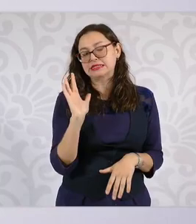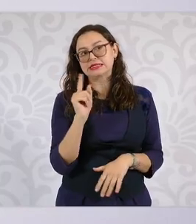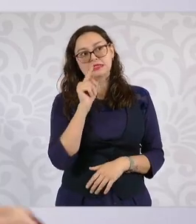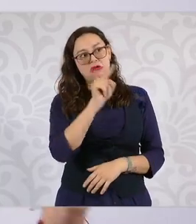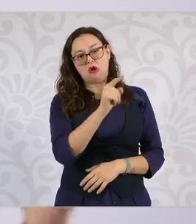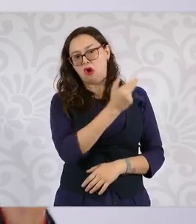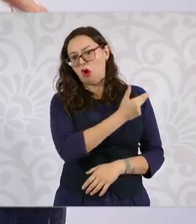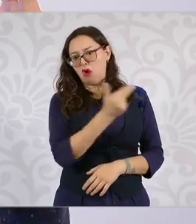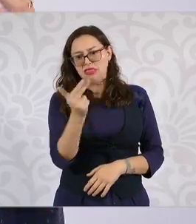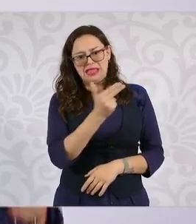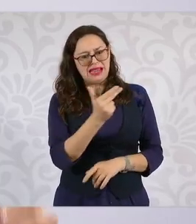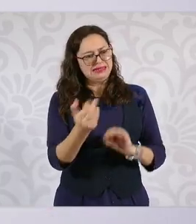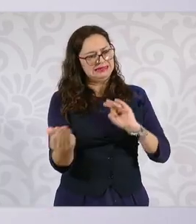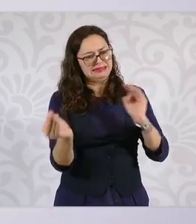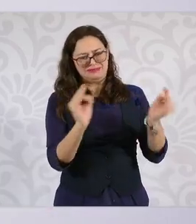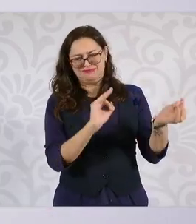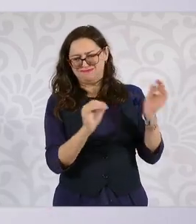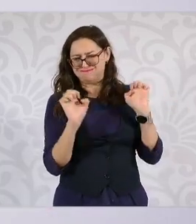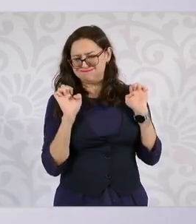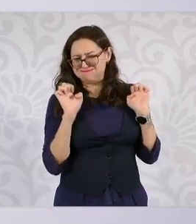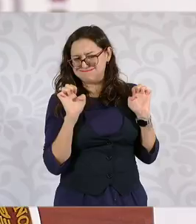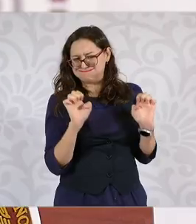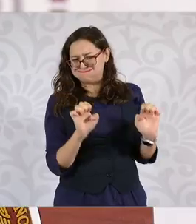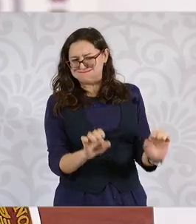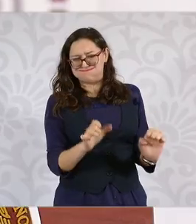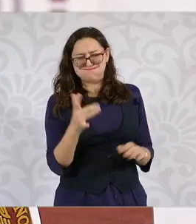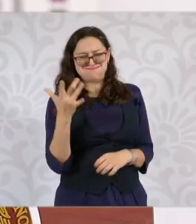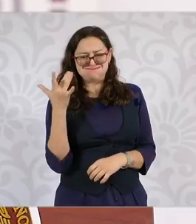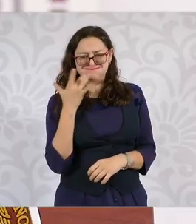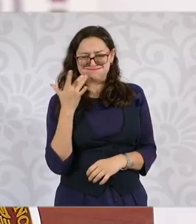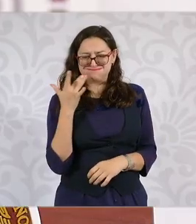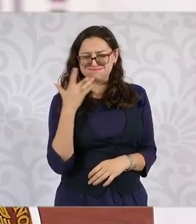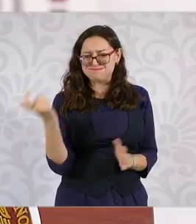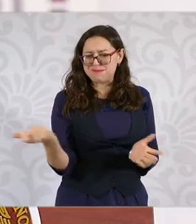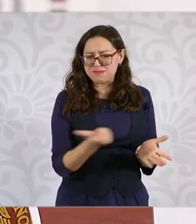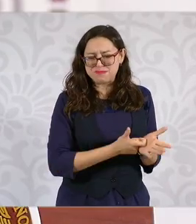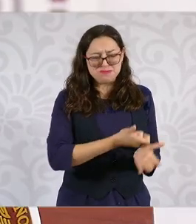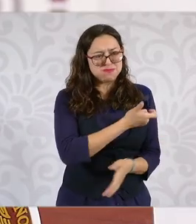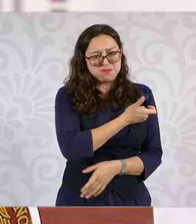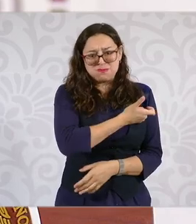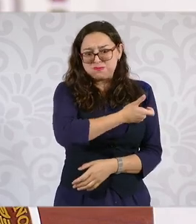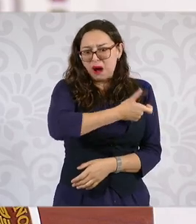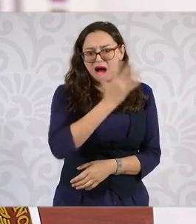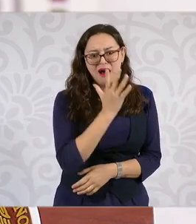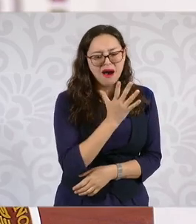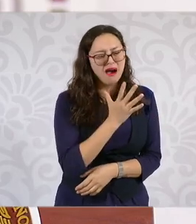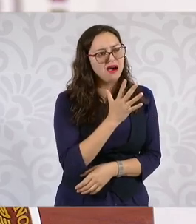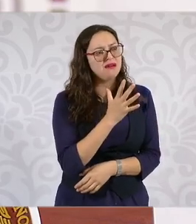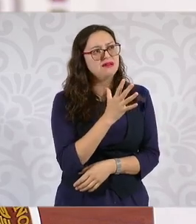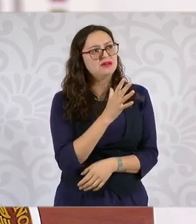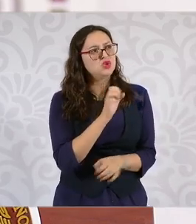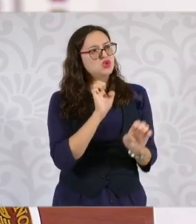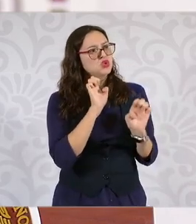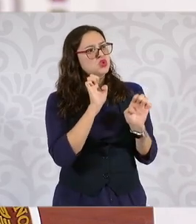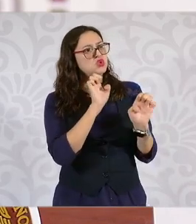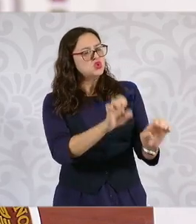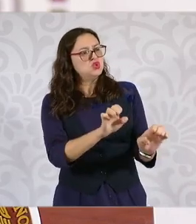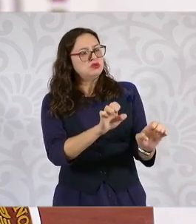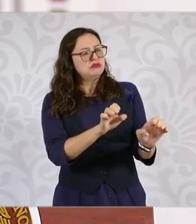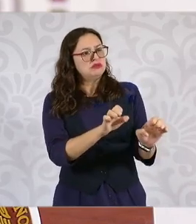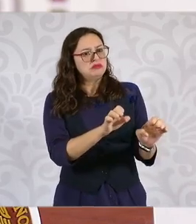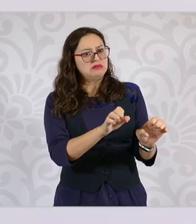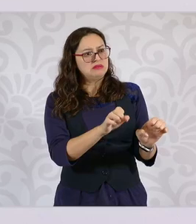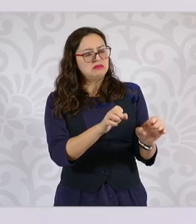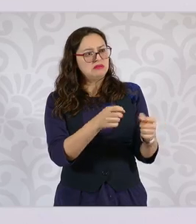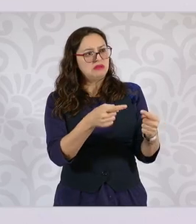Los Cabos y cerca que son muchísimo más y del